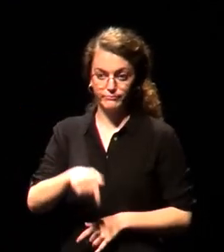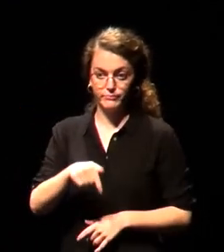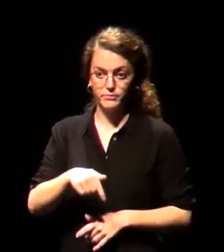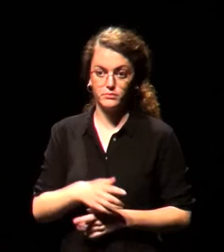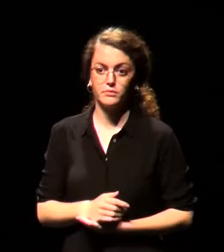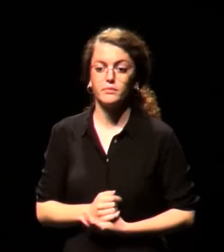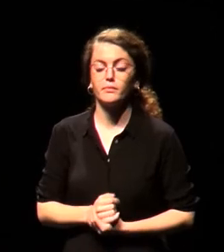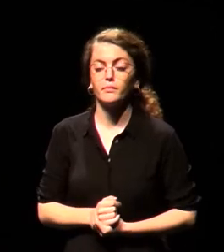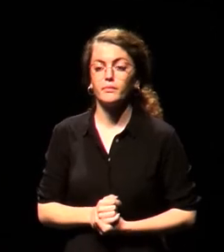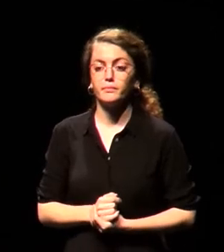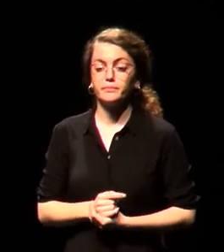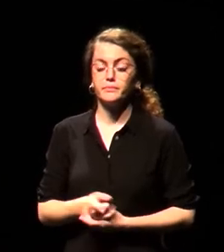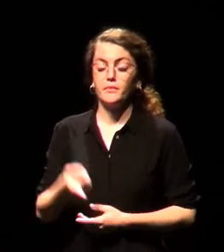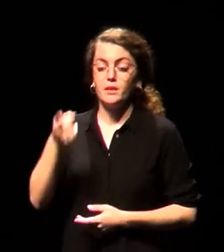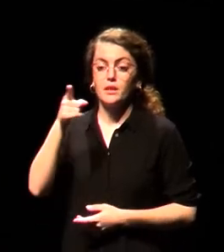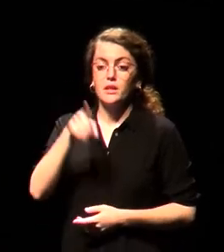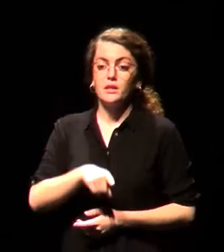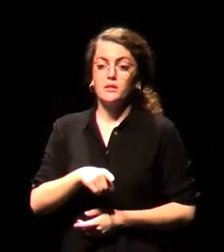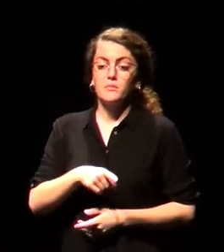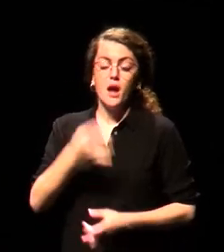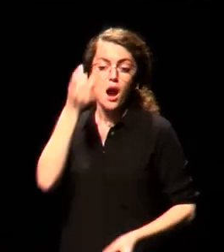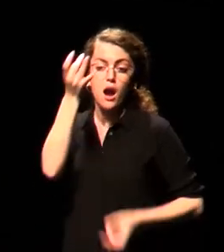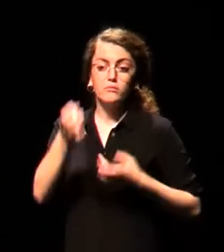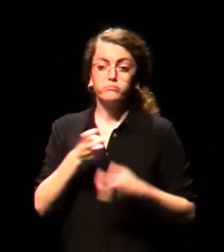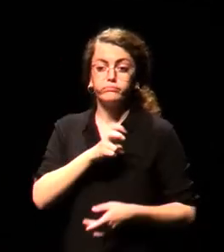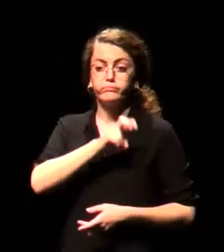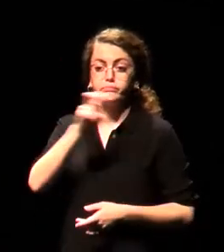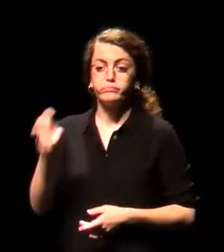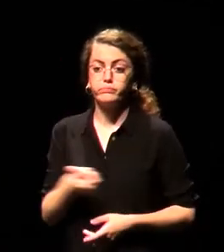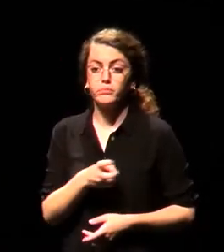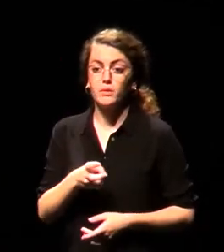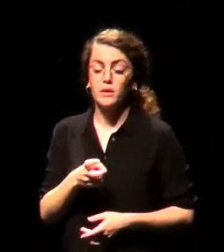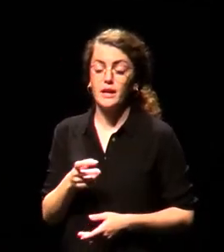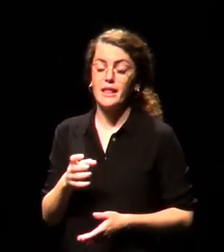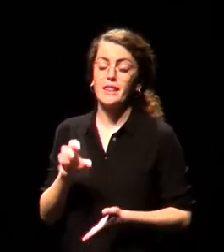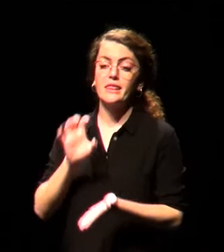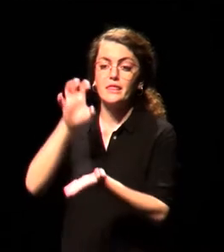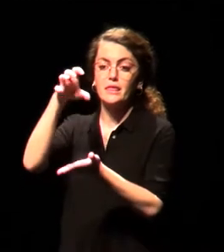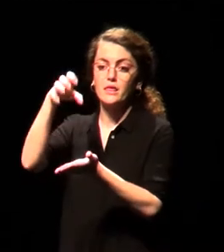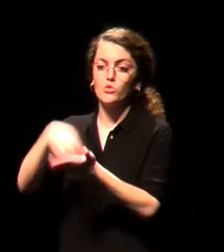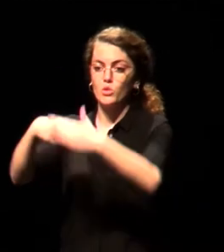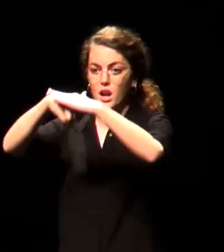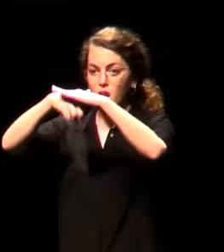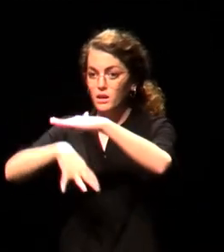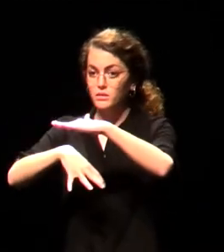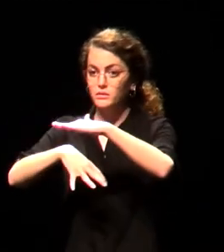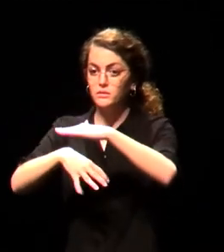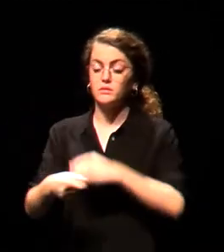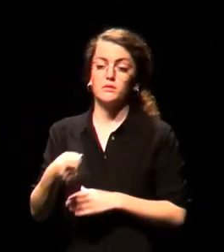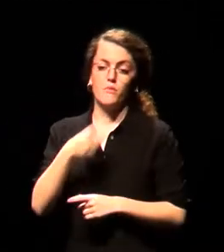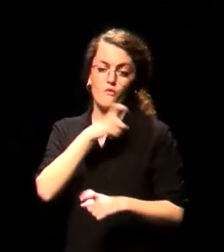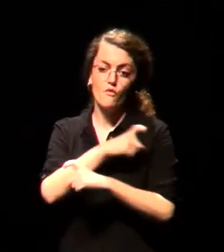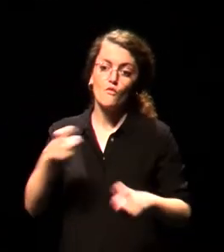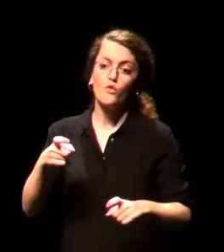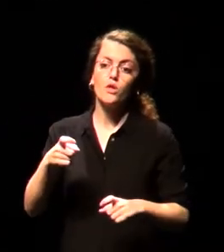Dramático Nacional, aunque también se realizarán distintas actividades en el cercano Centro Cultural y Social, la Casa Encendida, de la Fundación Monte Madrid,